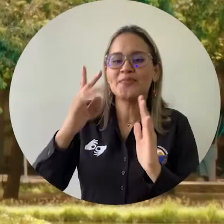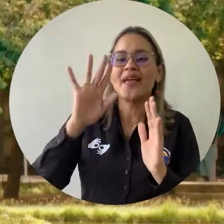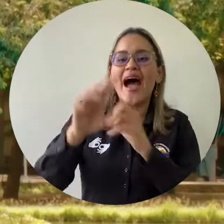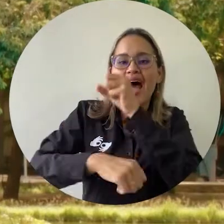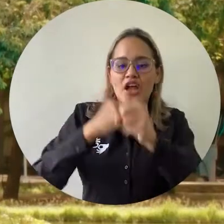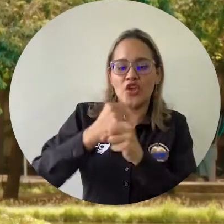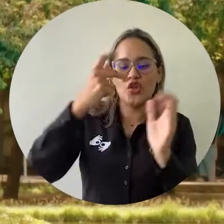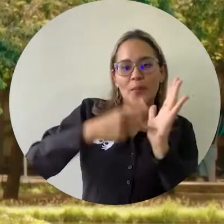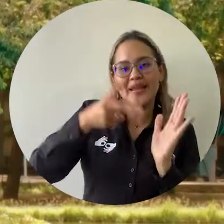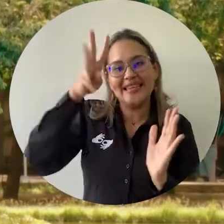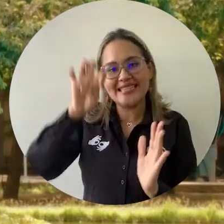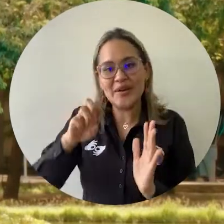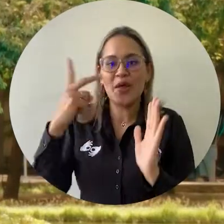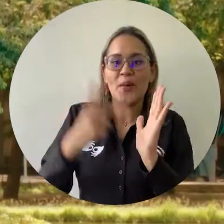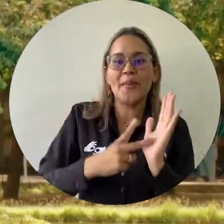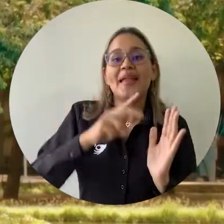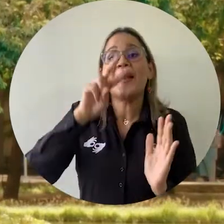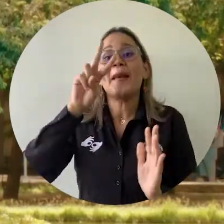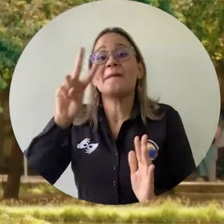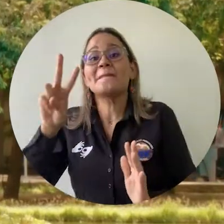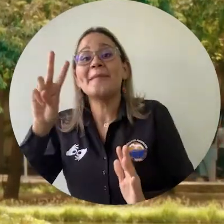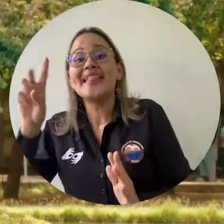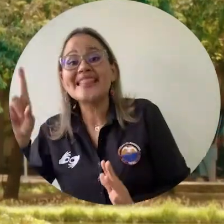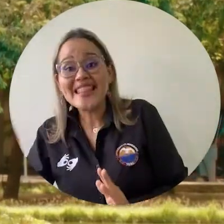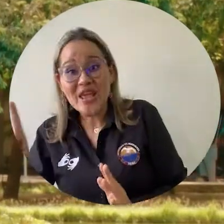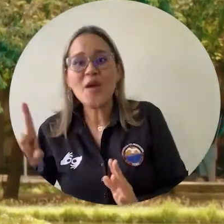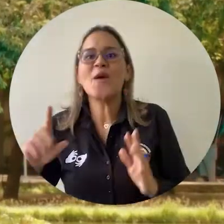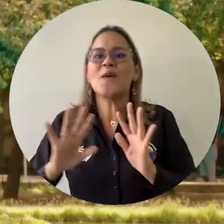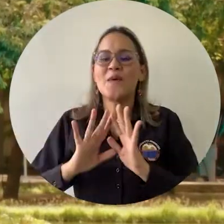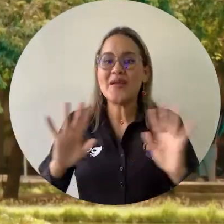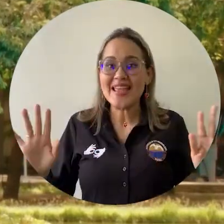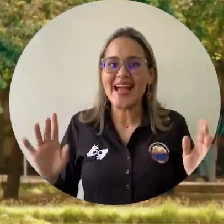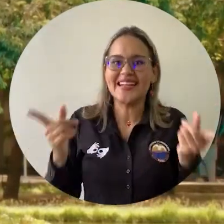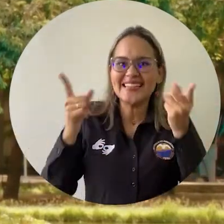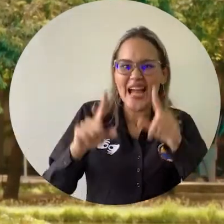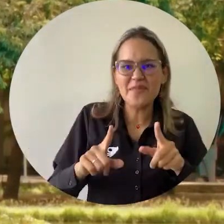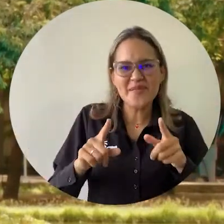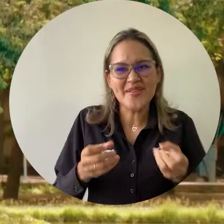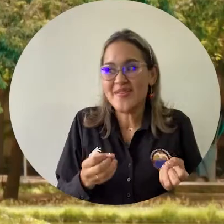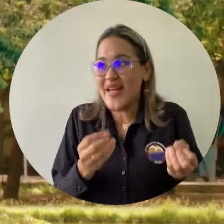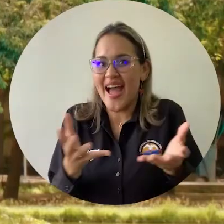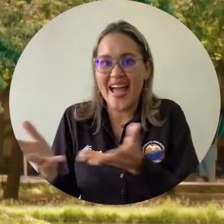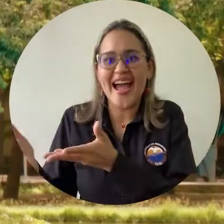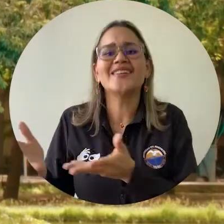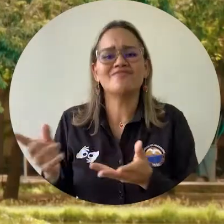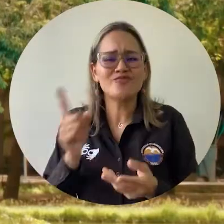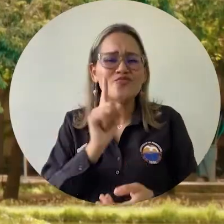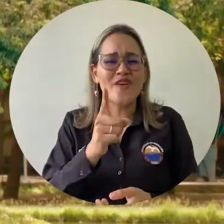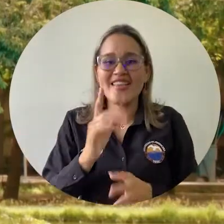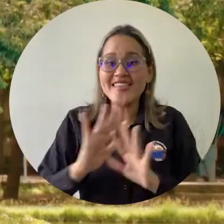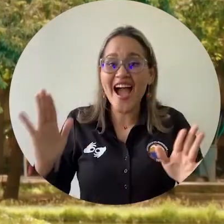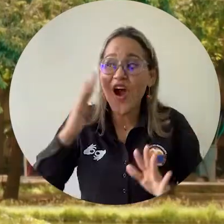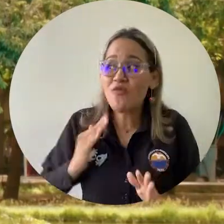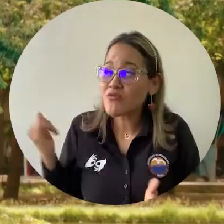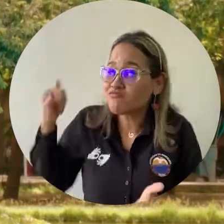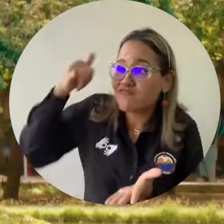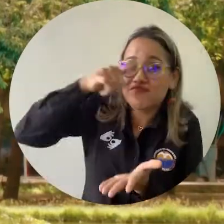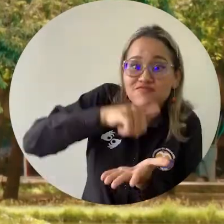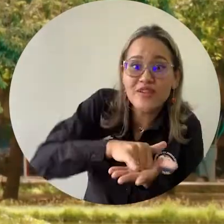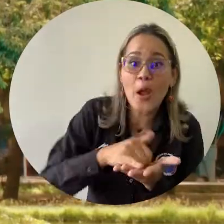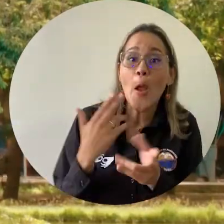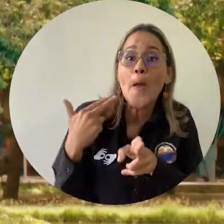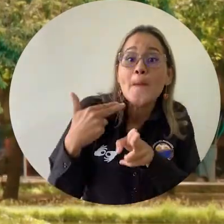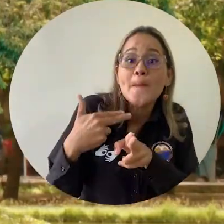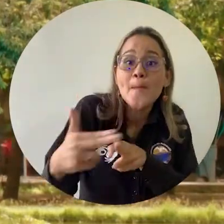2021 y Doble Titulación 2021, con participación de los jóvenes que ya retornaron y quienes están próximos a